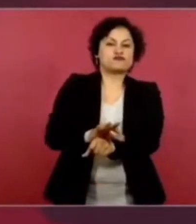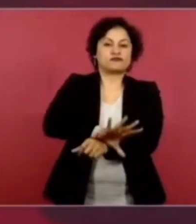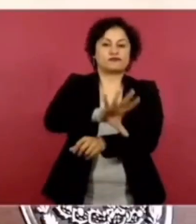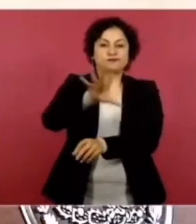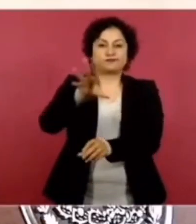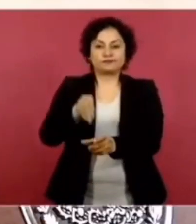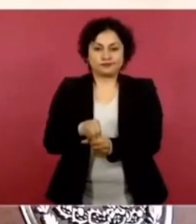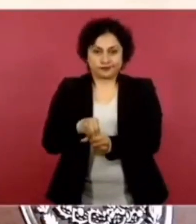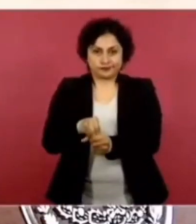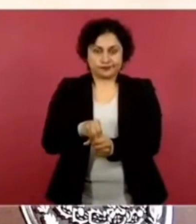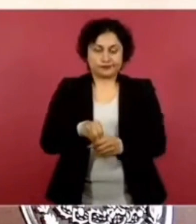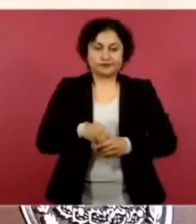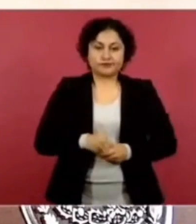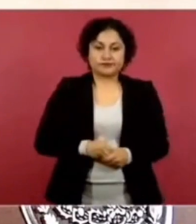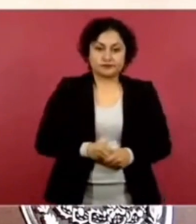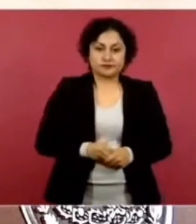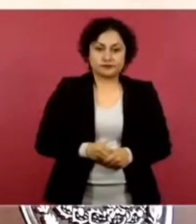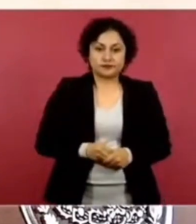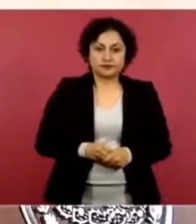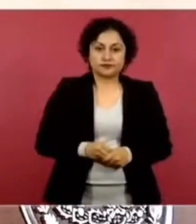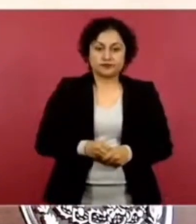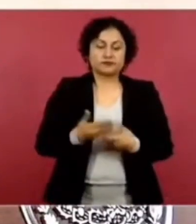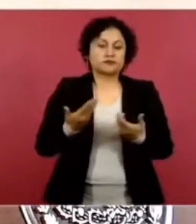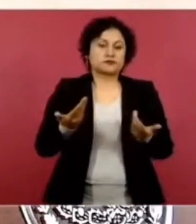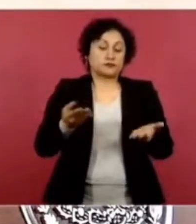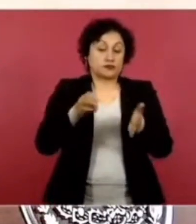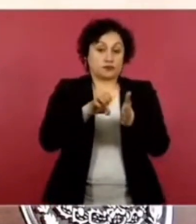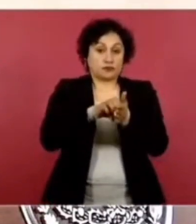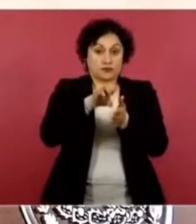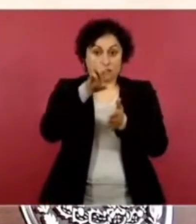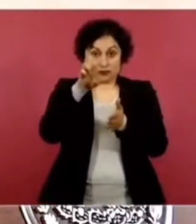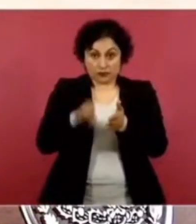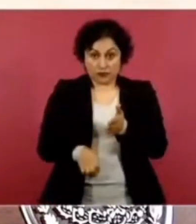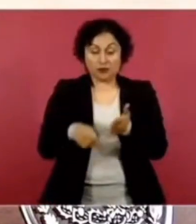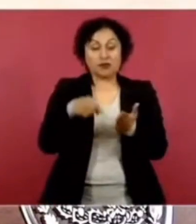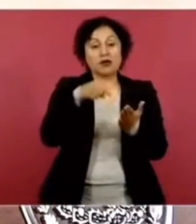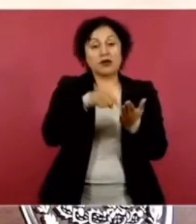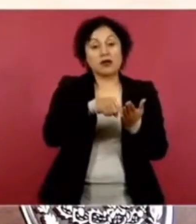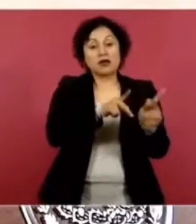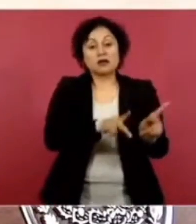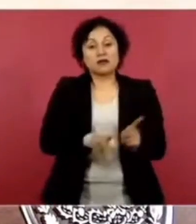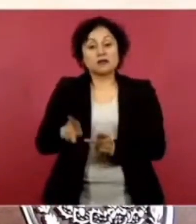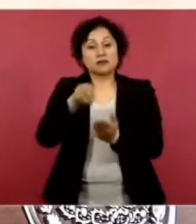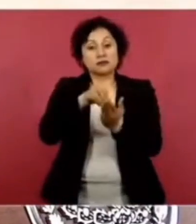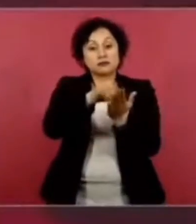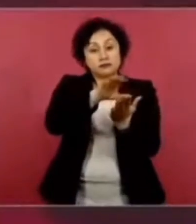Se van a construir 38